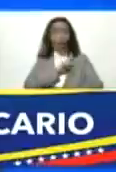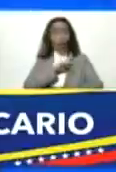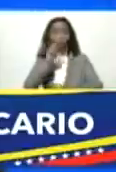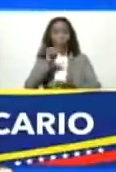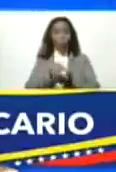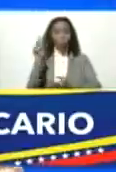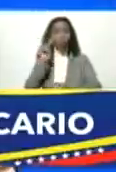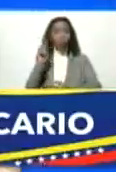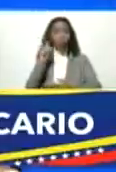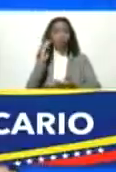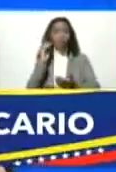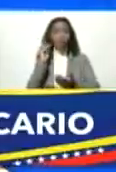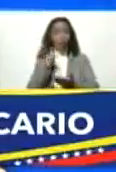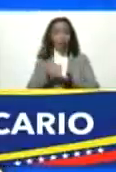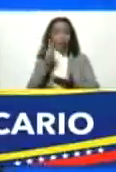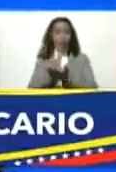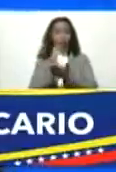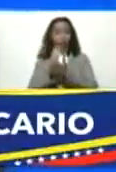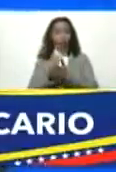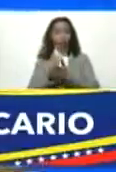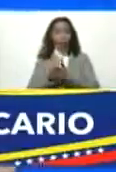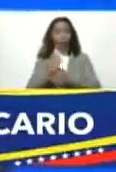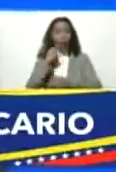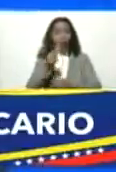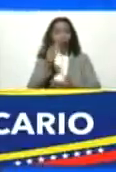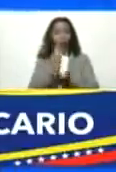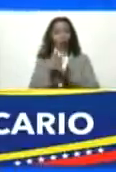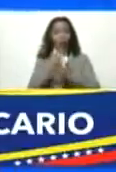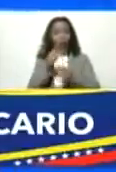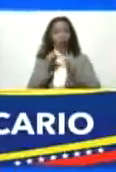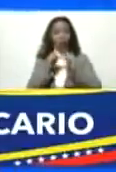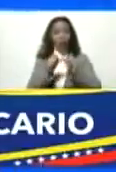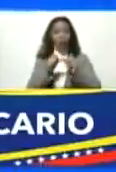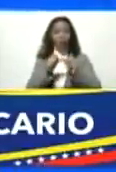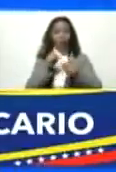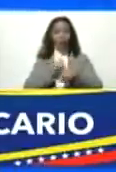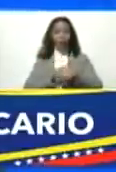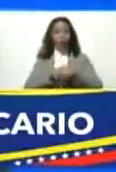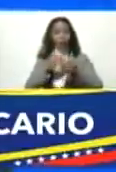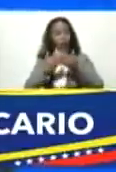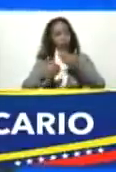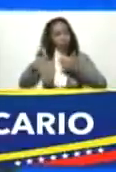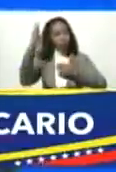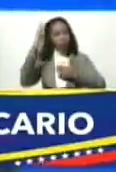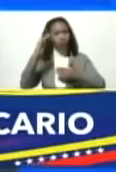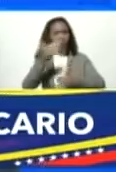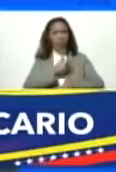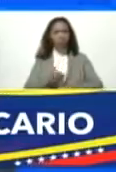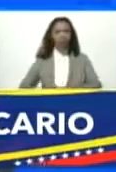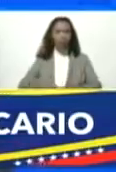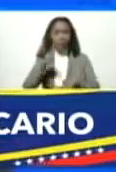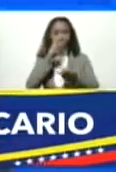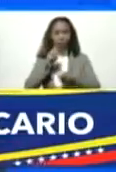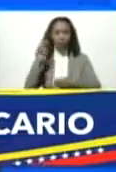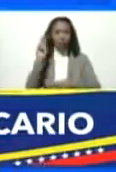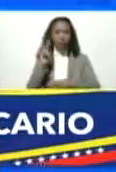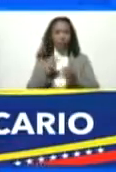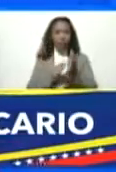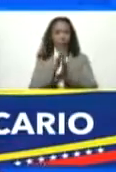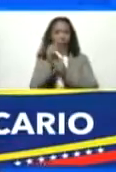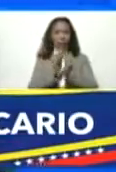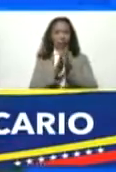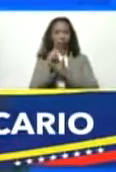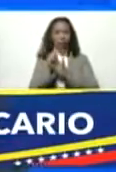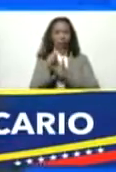llegará siempre orgánicamente como usted siempre lo ha dicho y se mantenga en el tiempo presidente del banco de Venezuela emprendedor